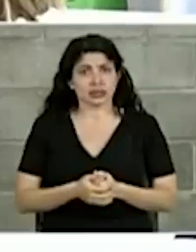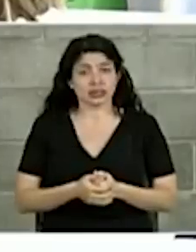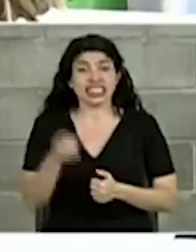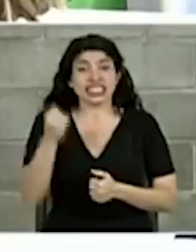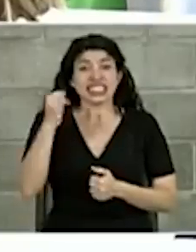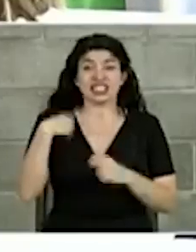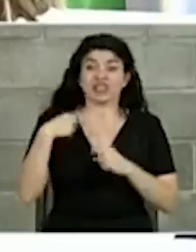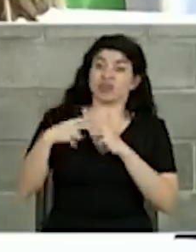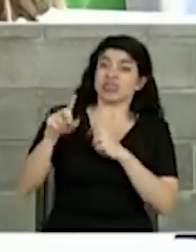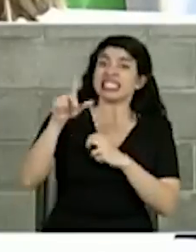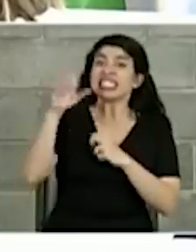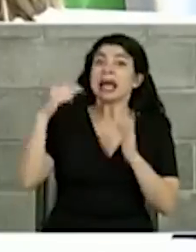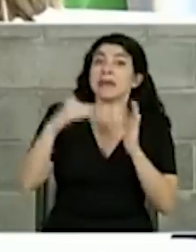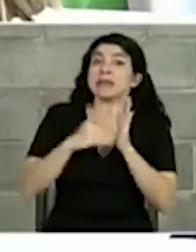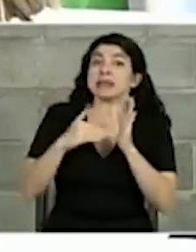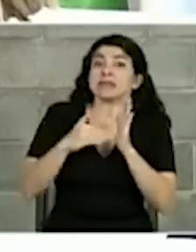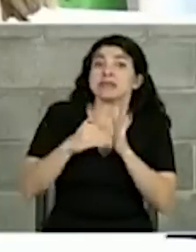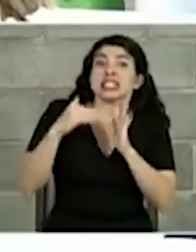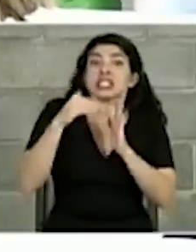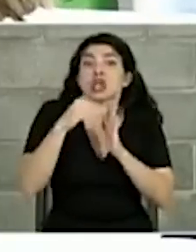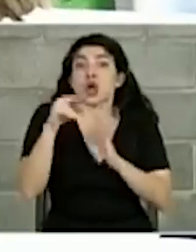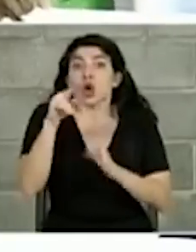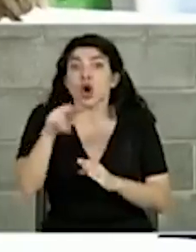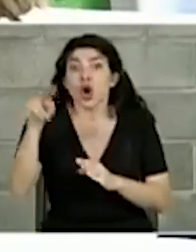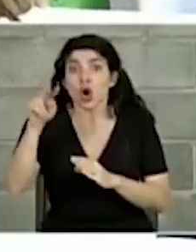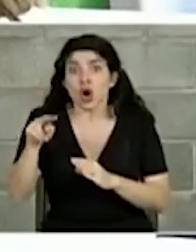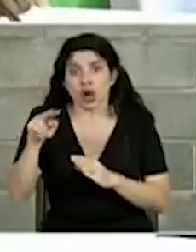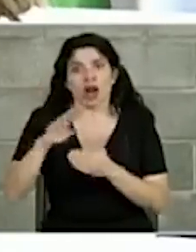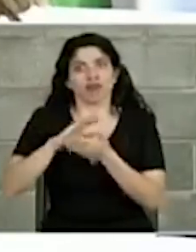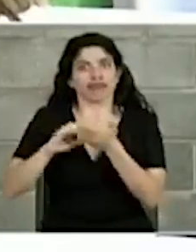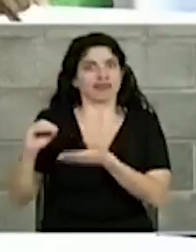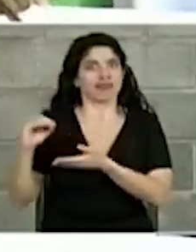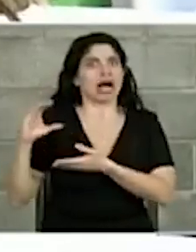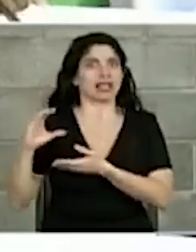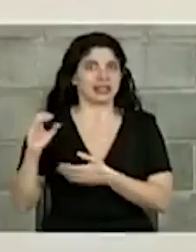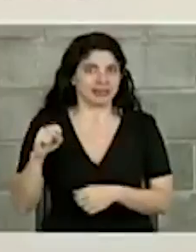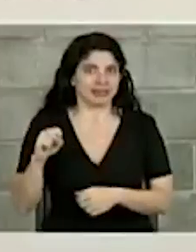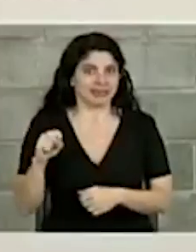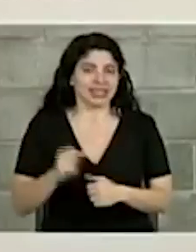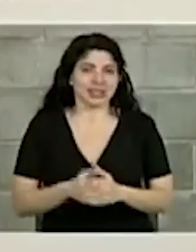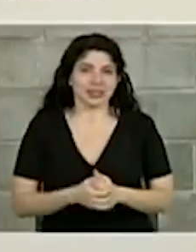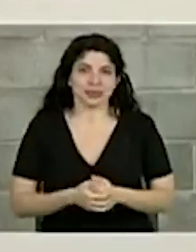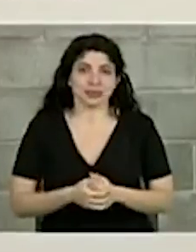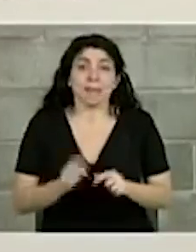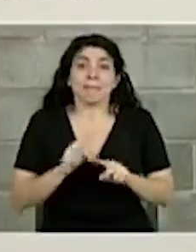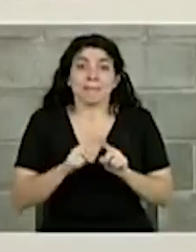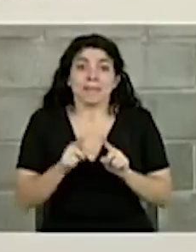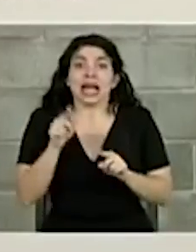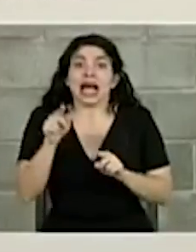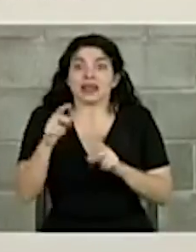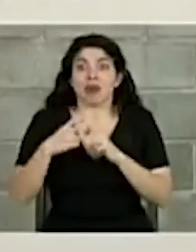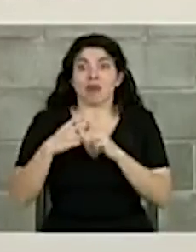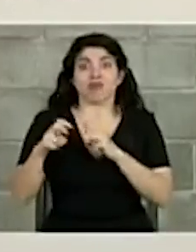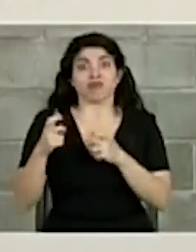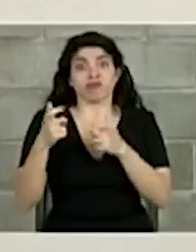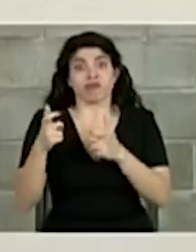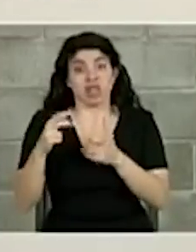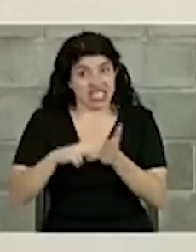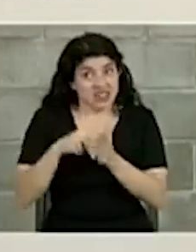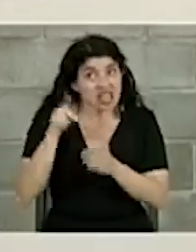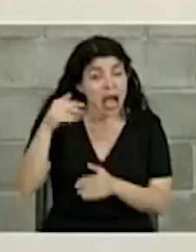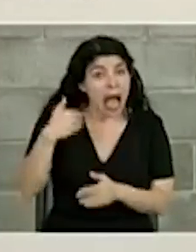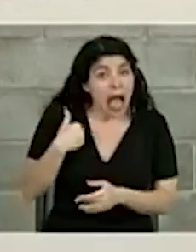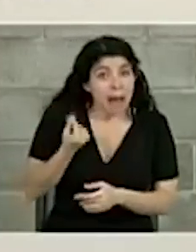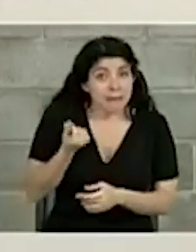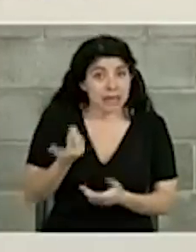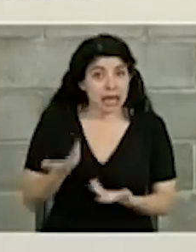si son 100 mil millones de colones será un monto grande pero esa será la transacción que puede hacer quien tenga esa plata